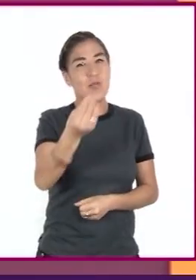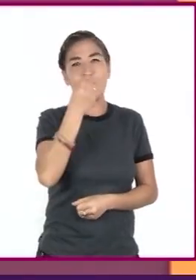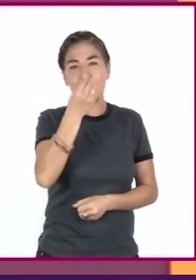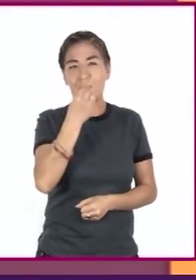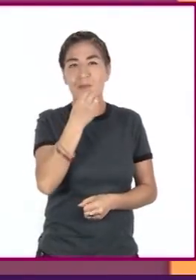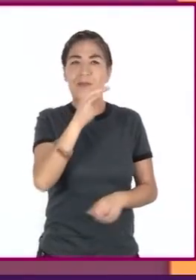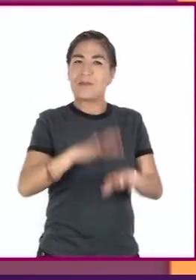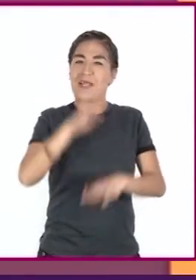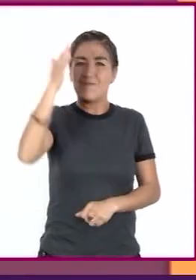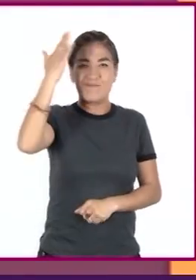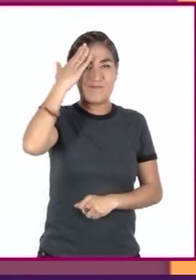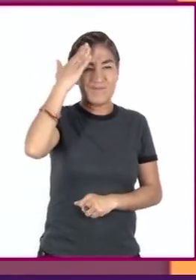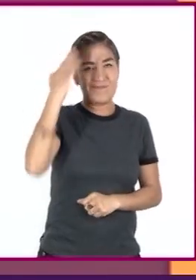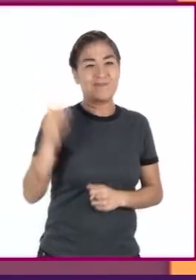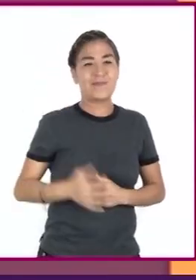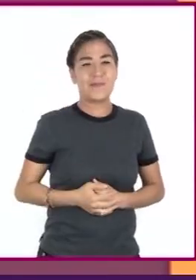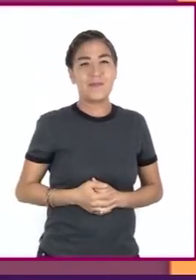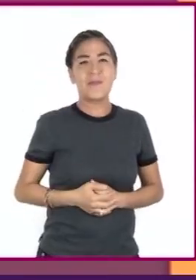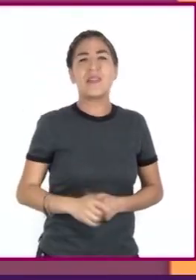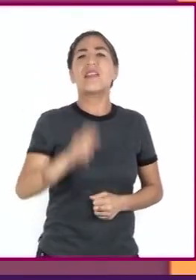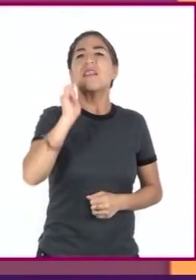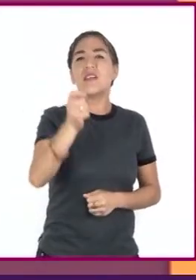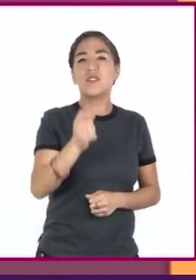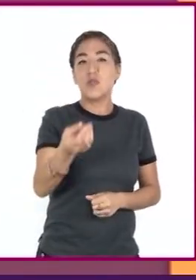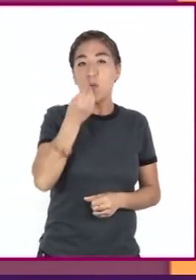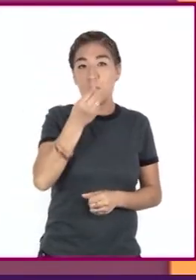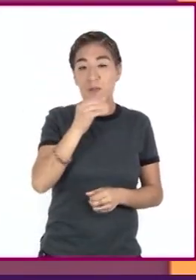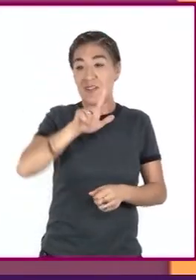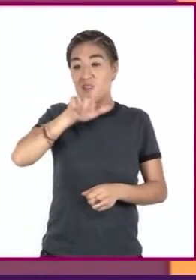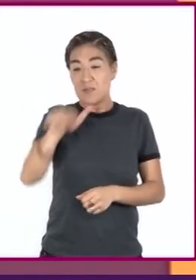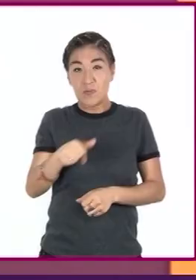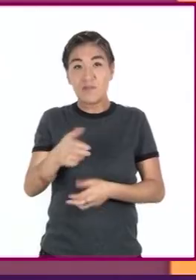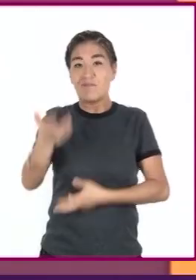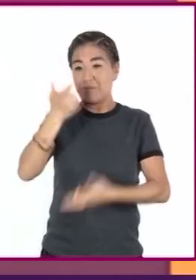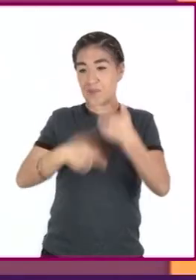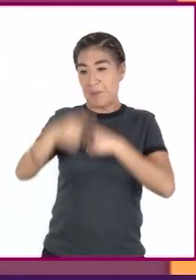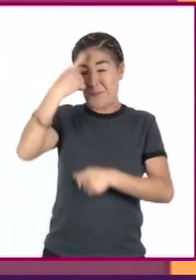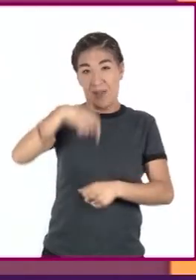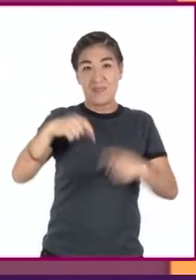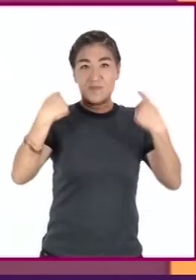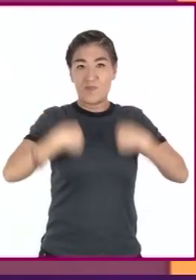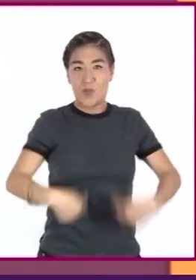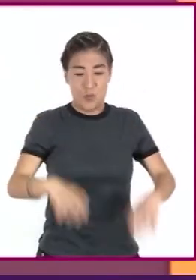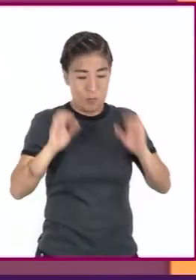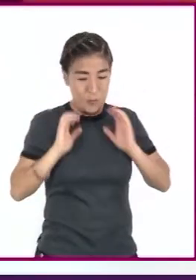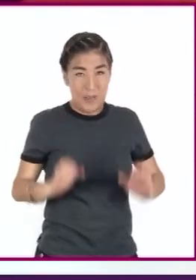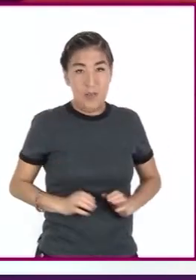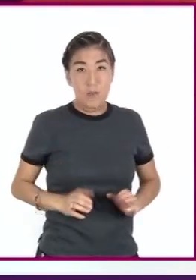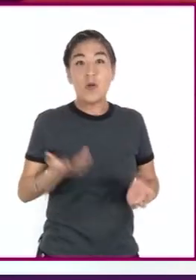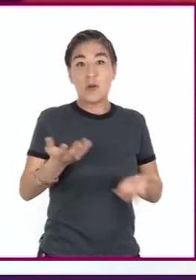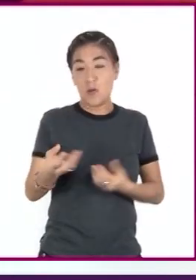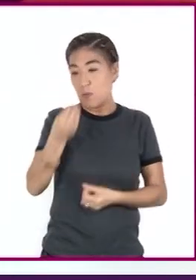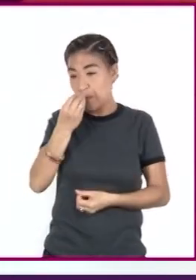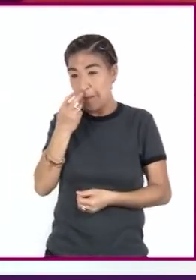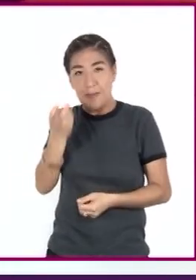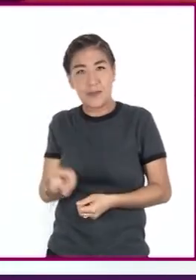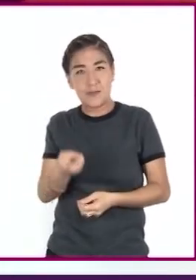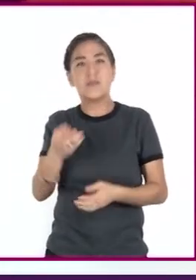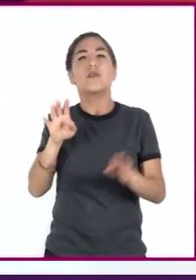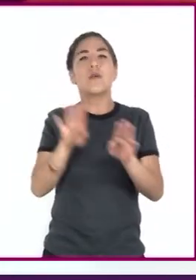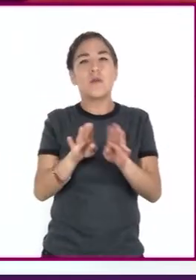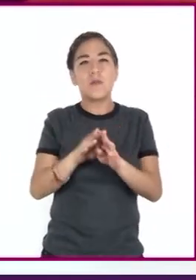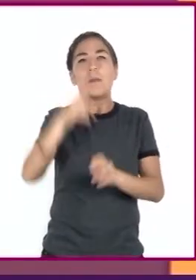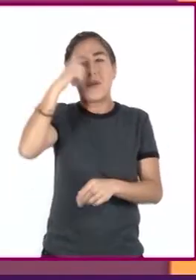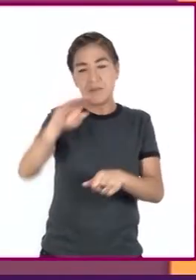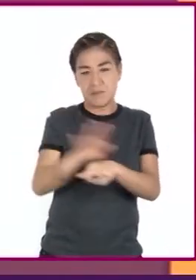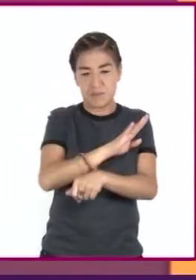uno de los pilares. Todo lo que comemos repercute en nuestro organismo. Mediante la alimentación, le proporcionamos a